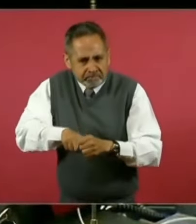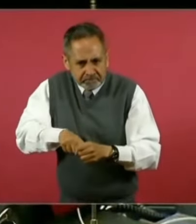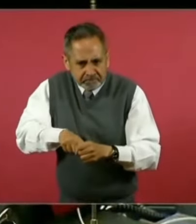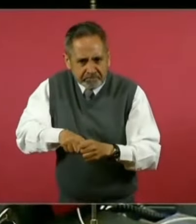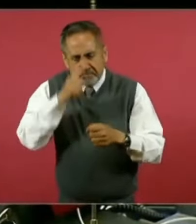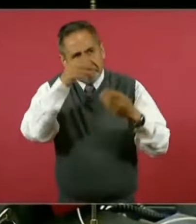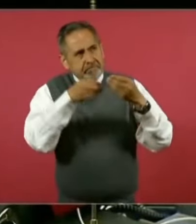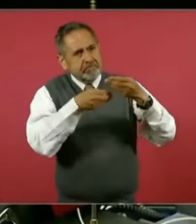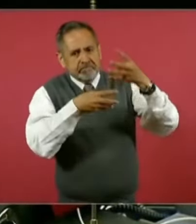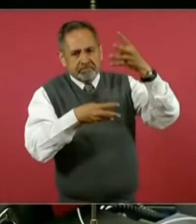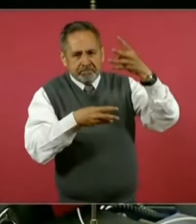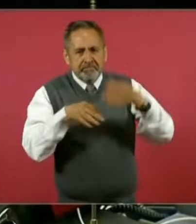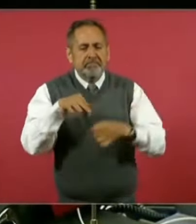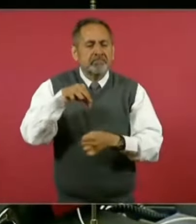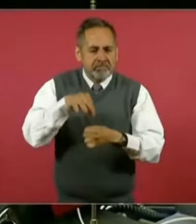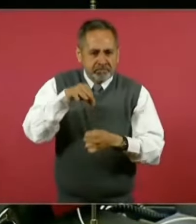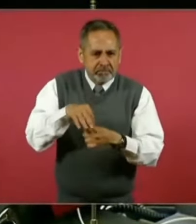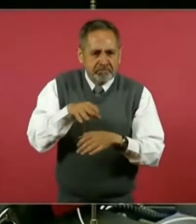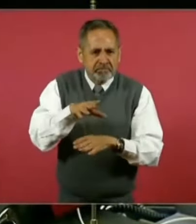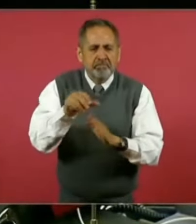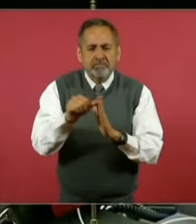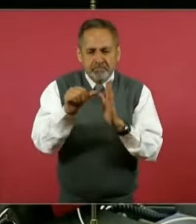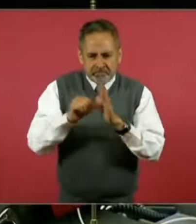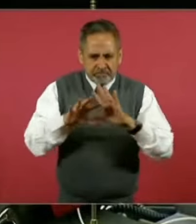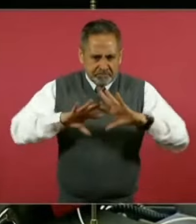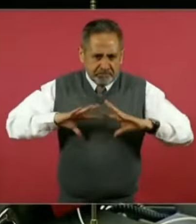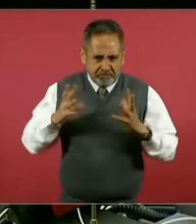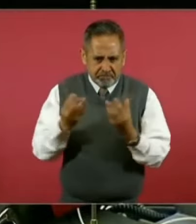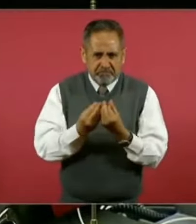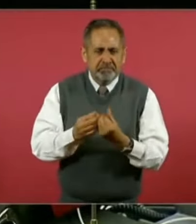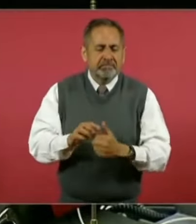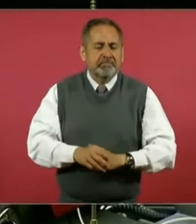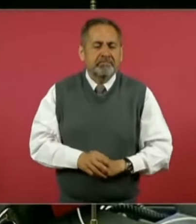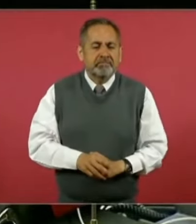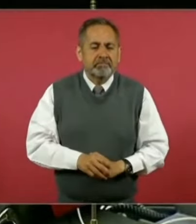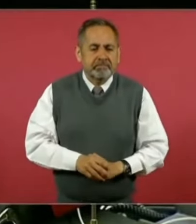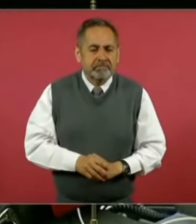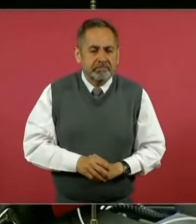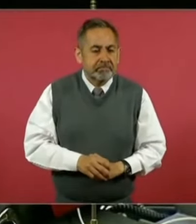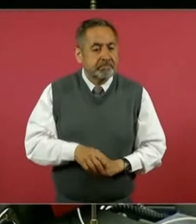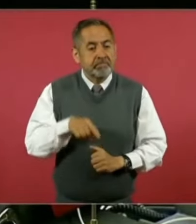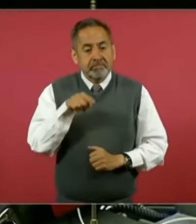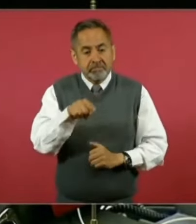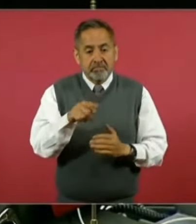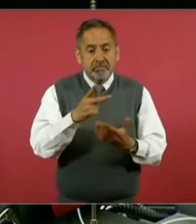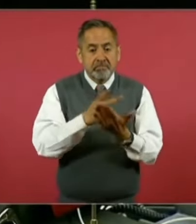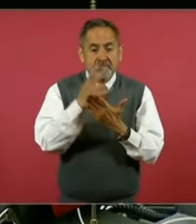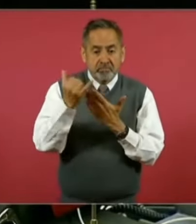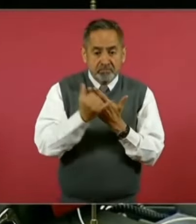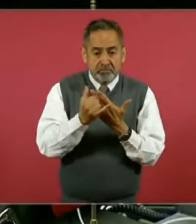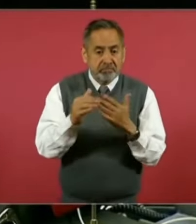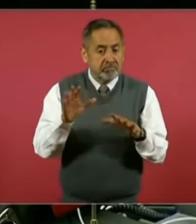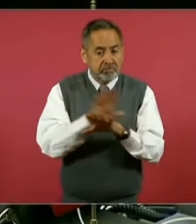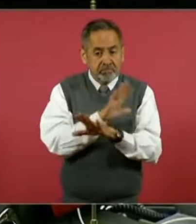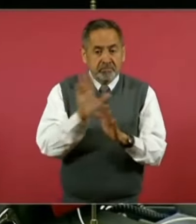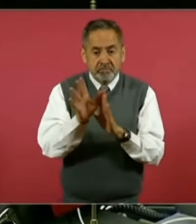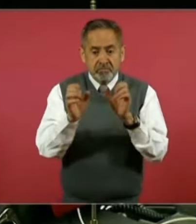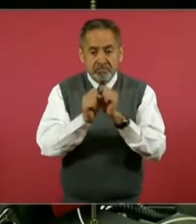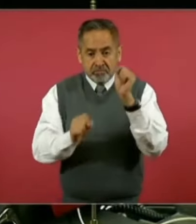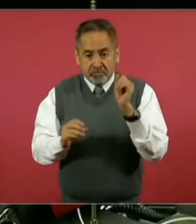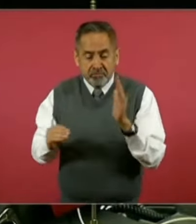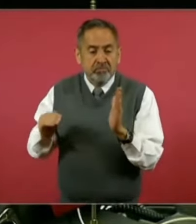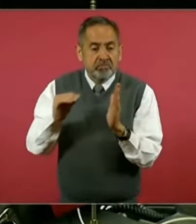en lo general y de los artículos no reservados. Por tratarse de un proyecto de reforma constitucional,